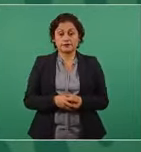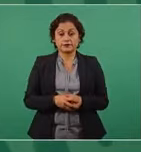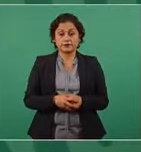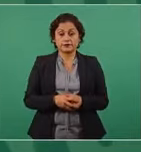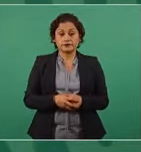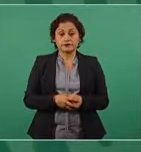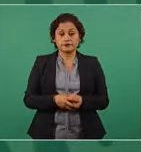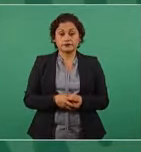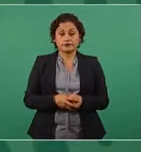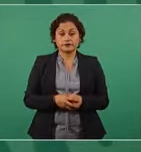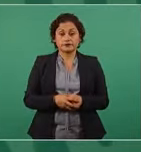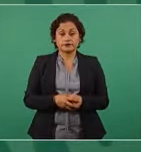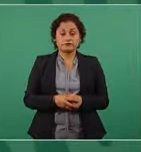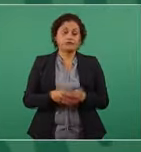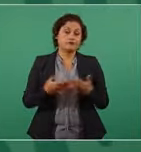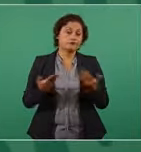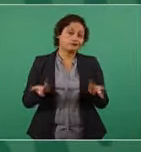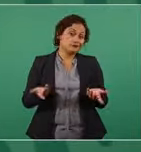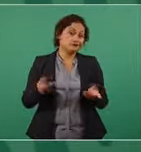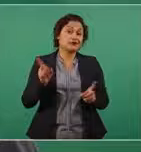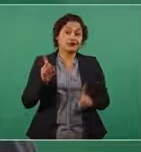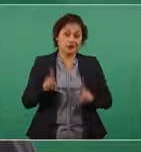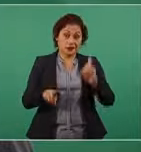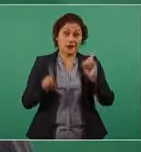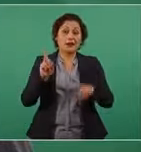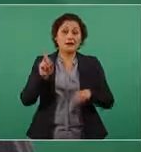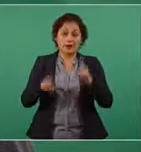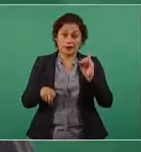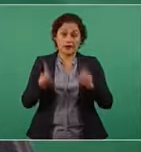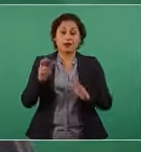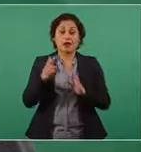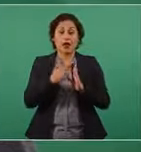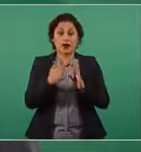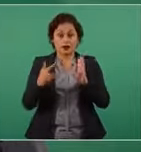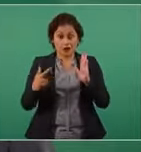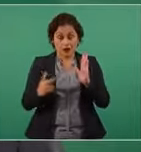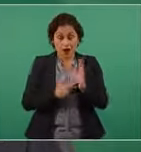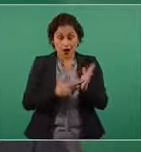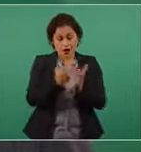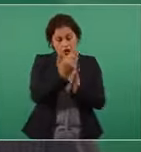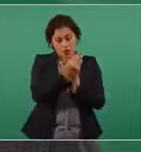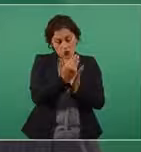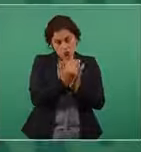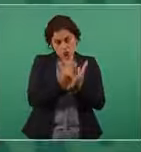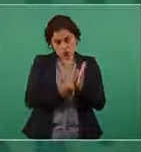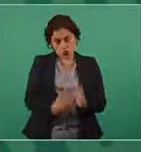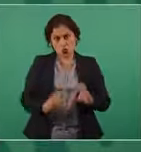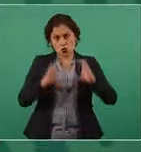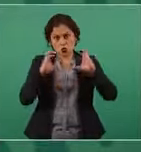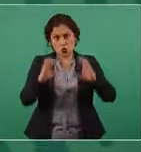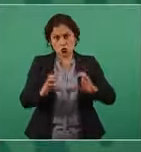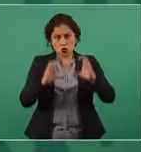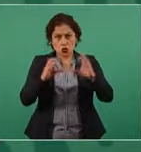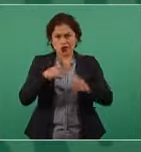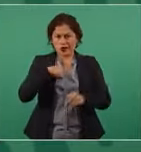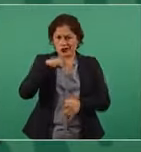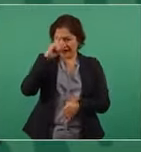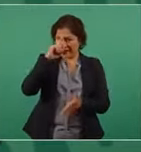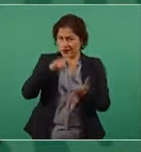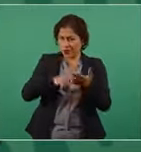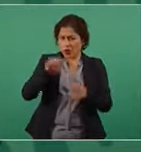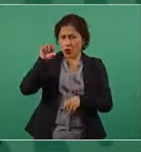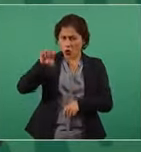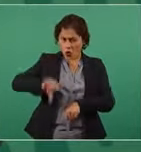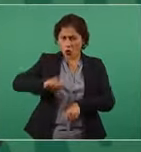va a depender de apegarse al protocolo. Creo que hoy en la tarde van a